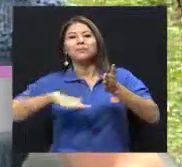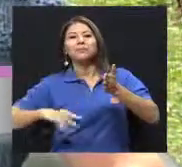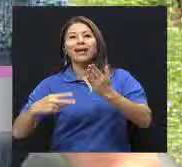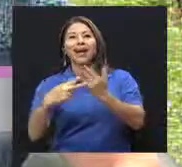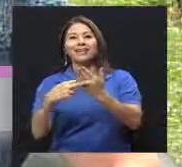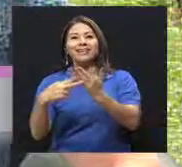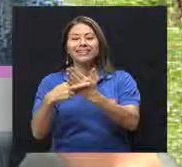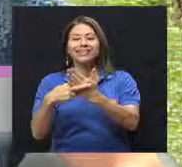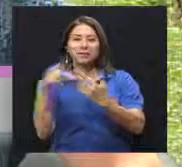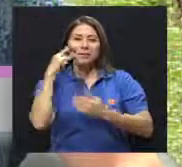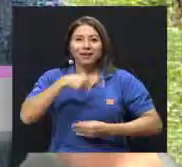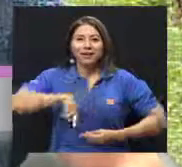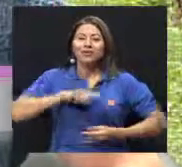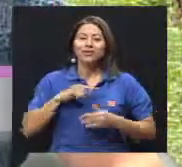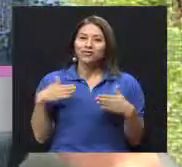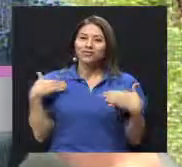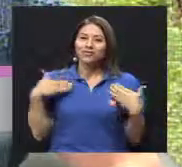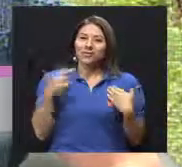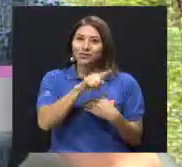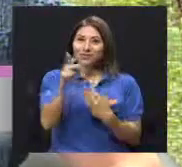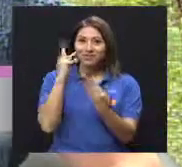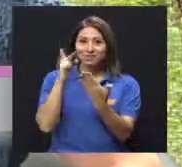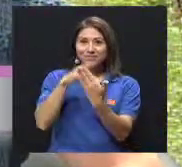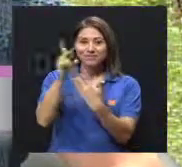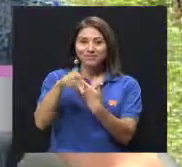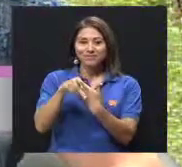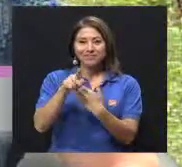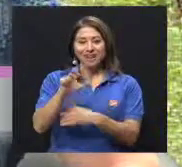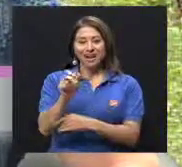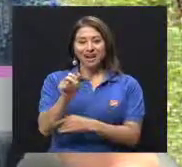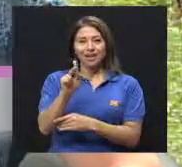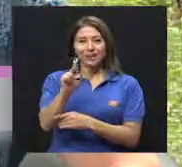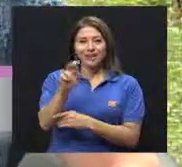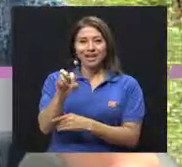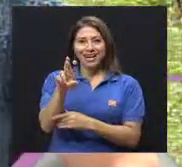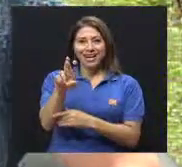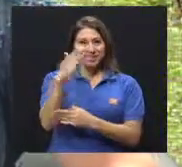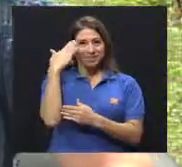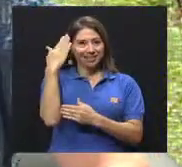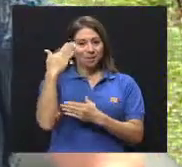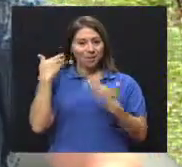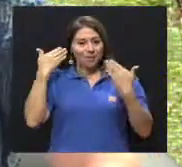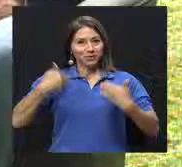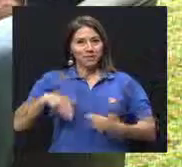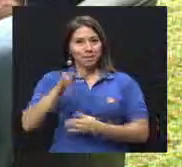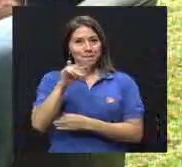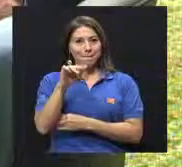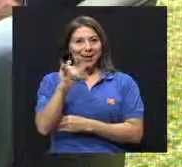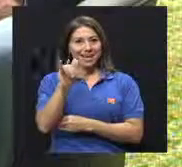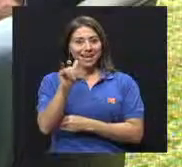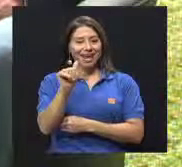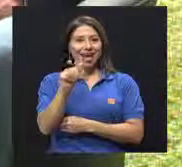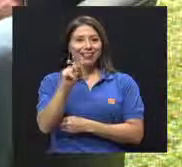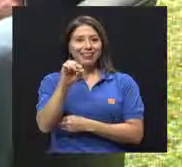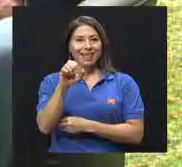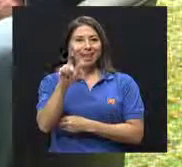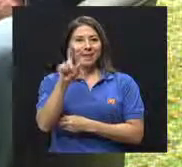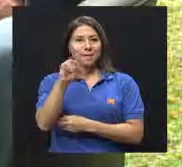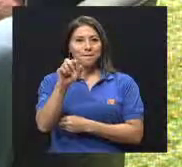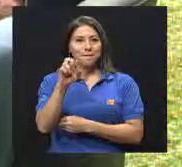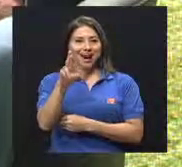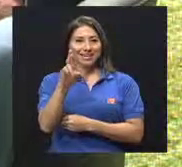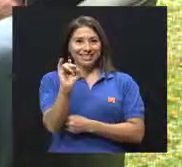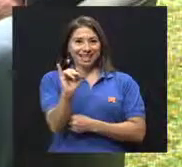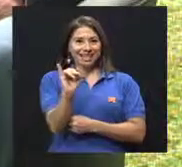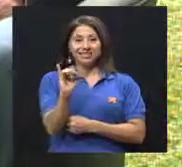nosotros que usted permanezca en nuestra sintonía aquí por su canal UCR. Les saludamos María del Maris Aguirre. Y Pablo Montero. ¿Cómo has estado, Pablo?